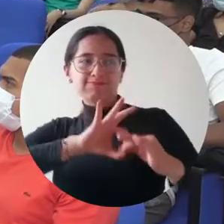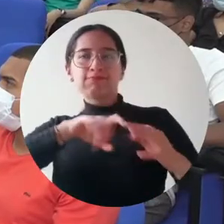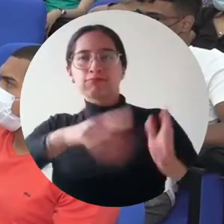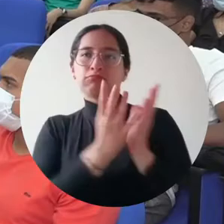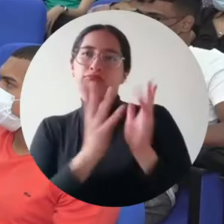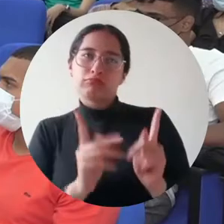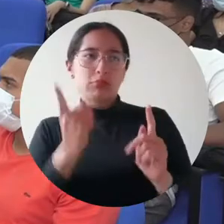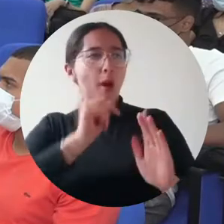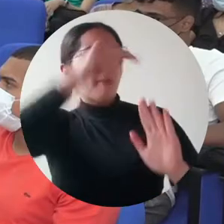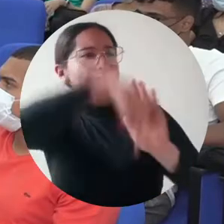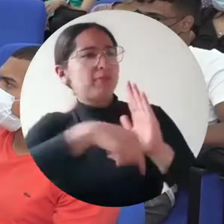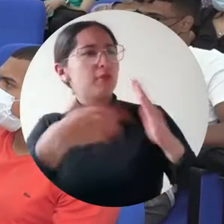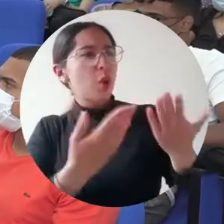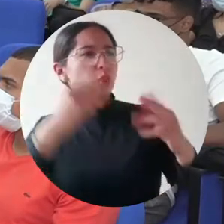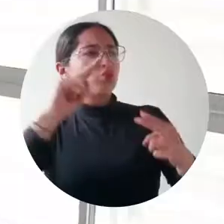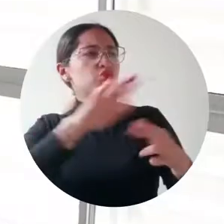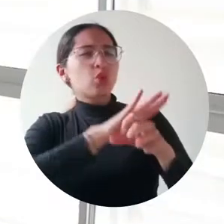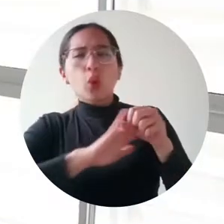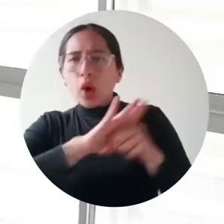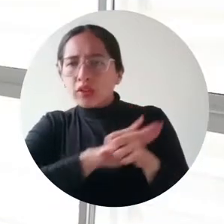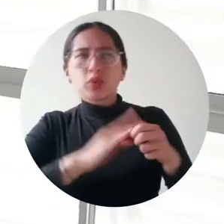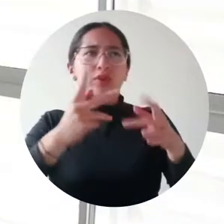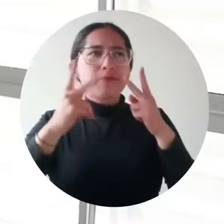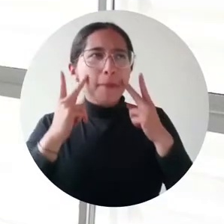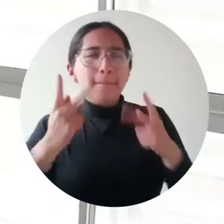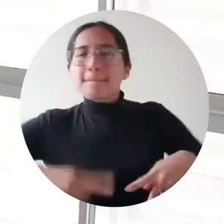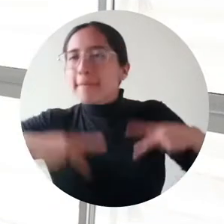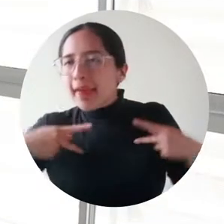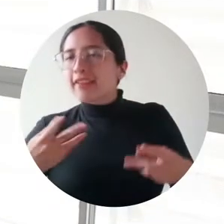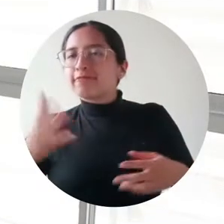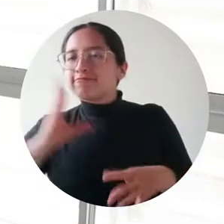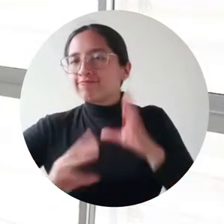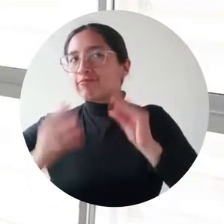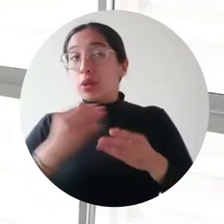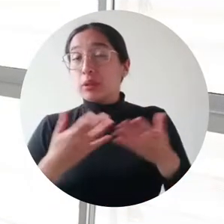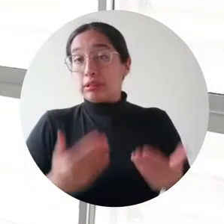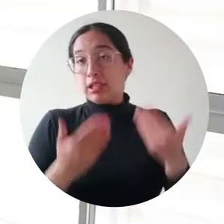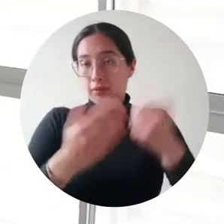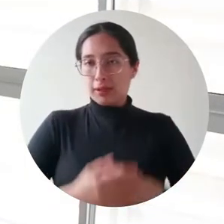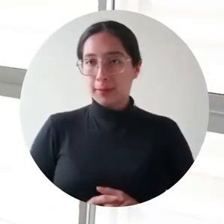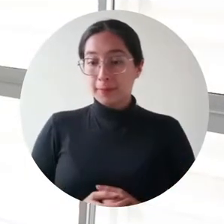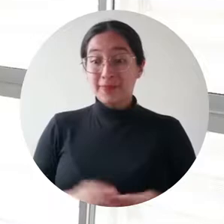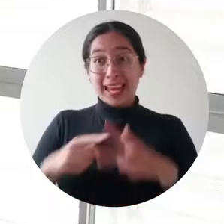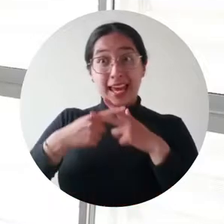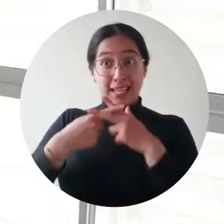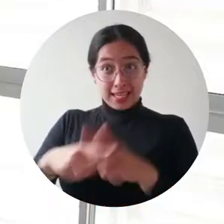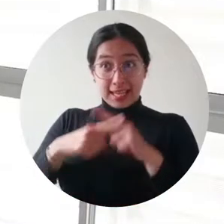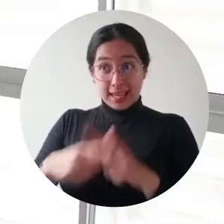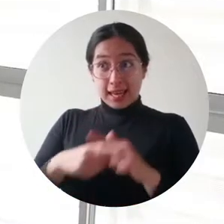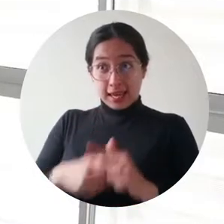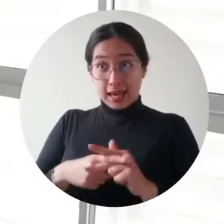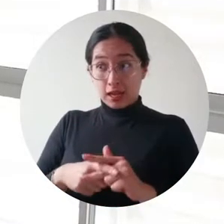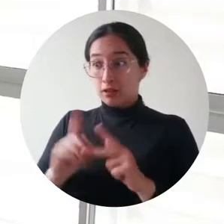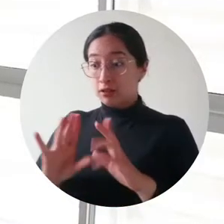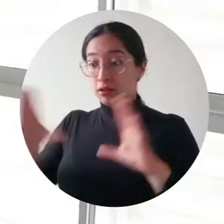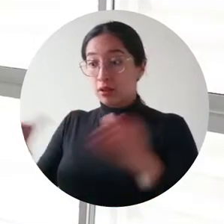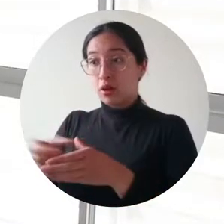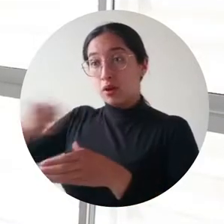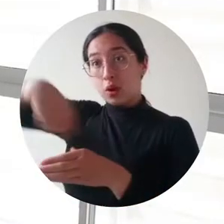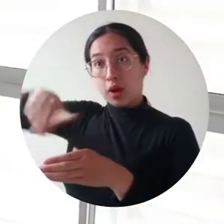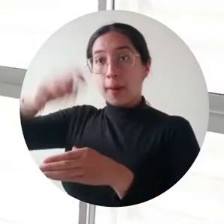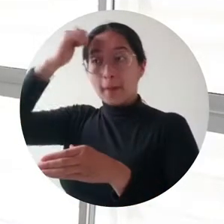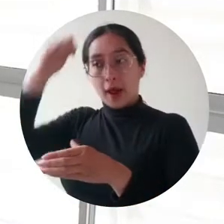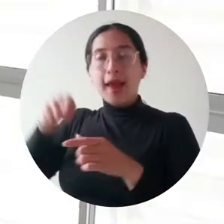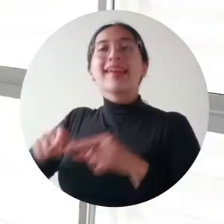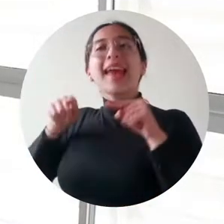estudiantes, conocer sus historias de vida. Bueno, este es un de talleres que están dirigidos a los docentes para crear